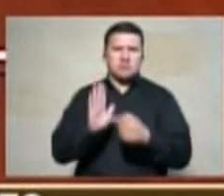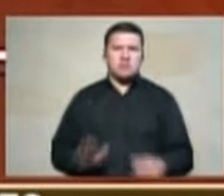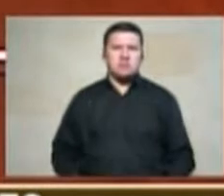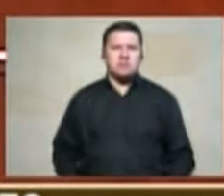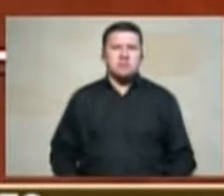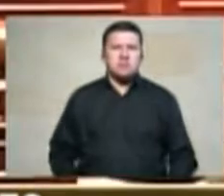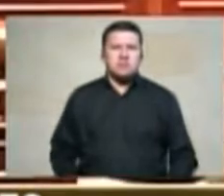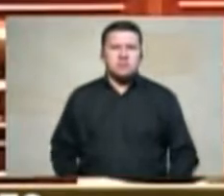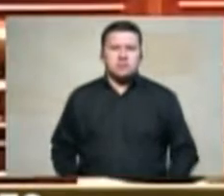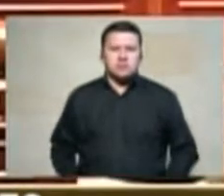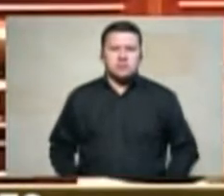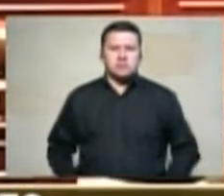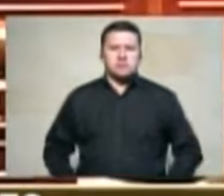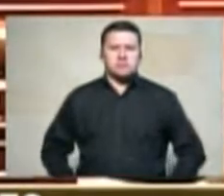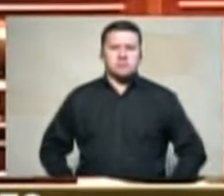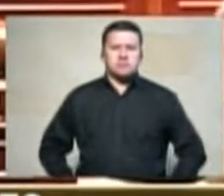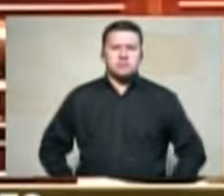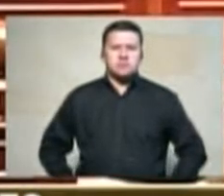presentación